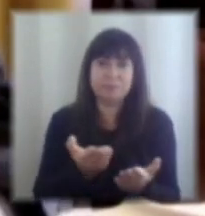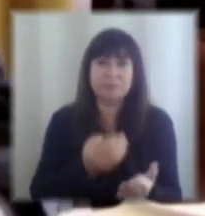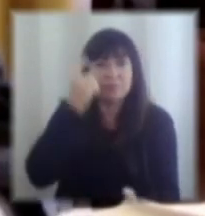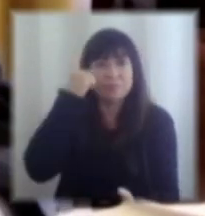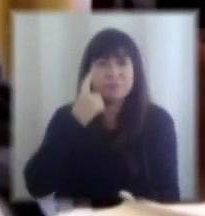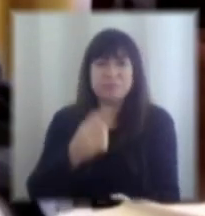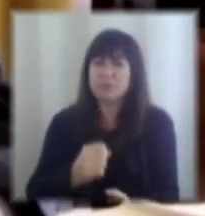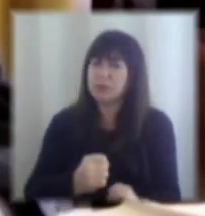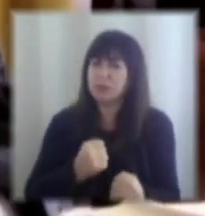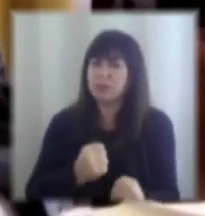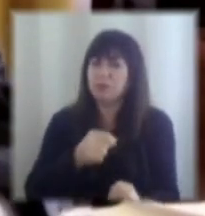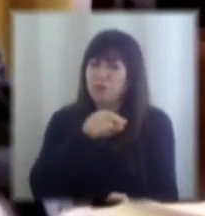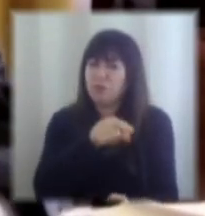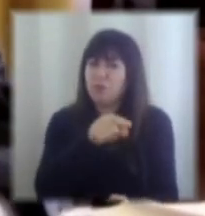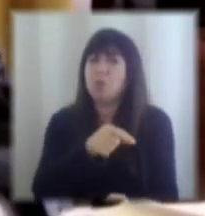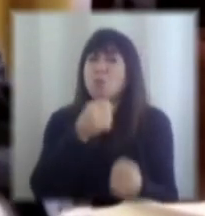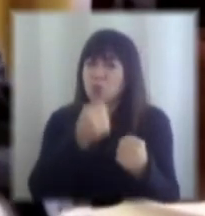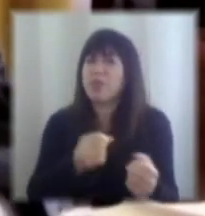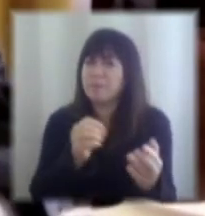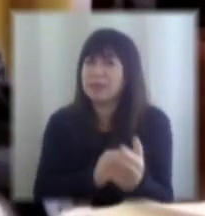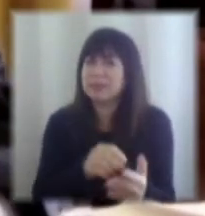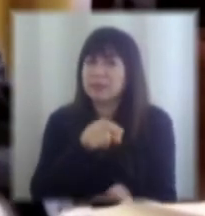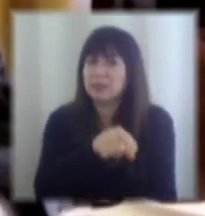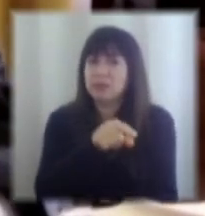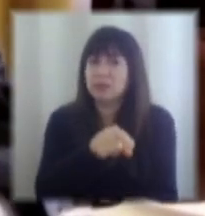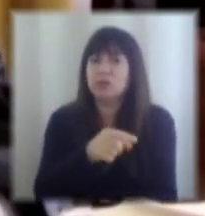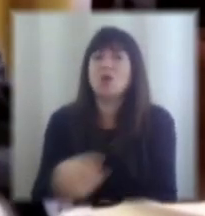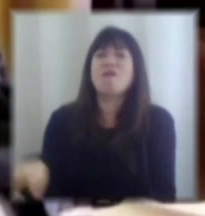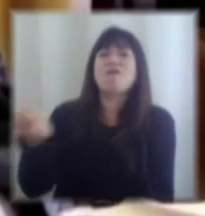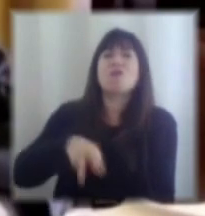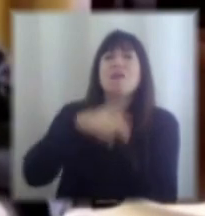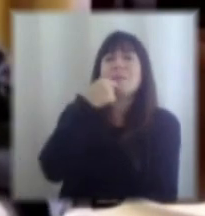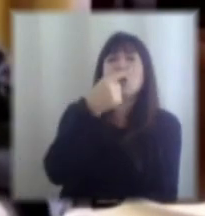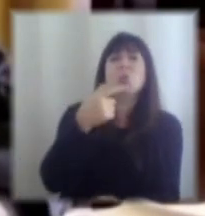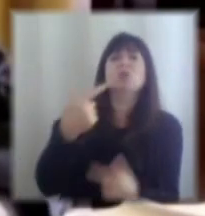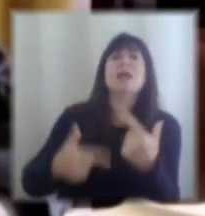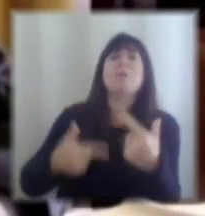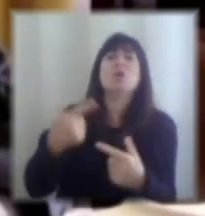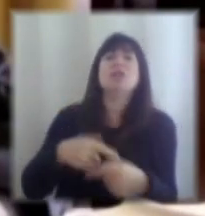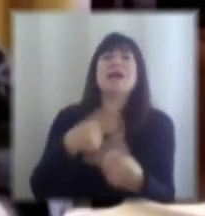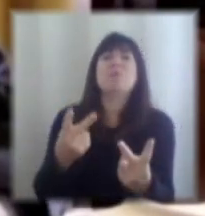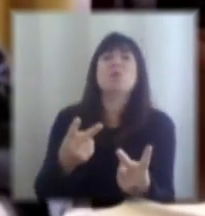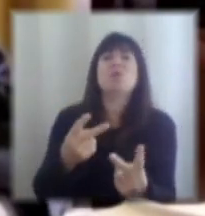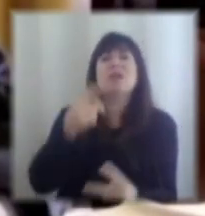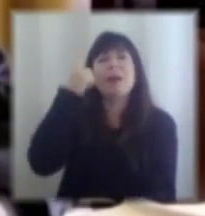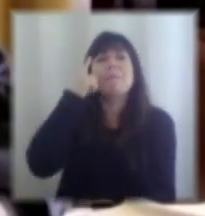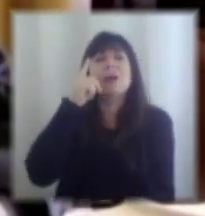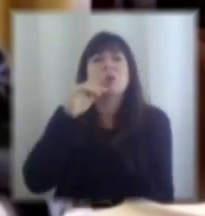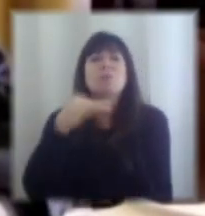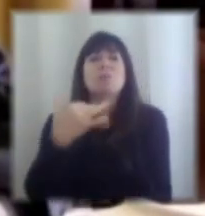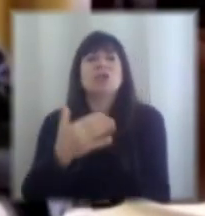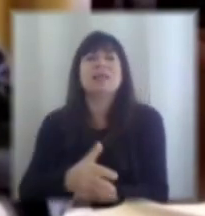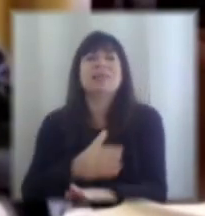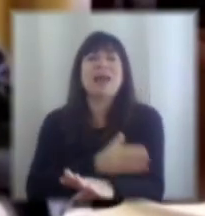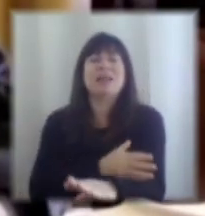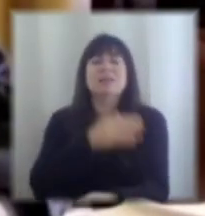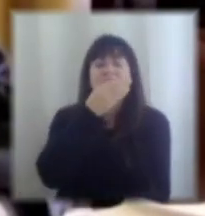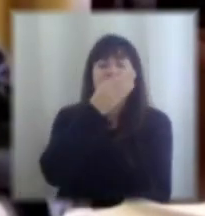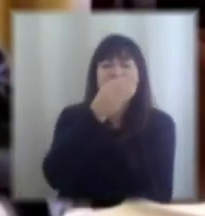potencial yo creo que voy a volver a tu pregunta en la política pública pero quizás una consideración previa porque acá